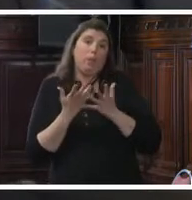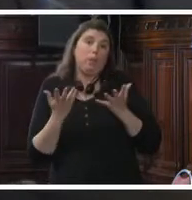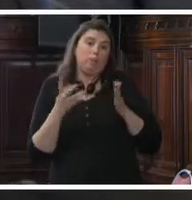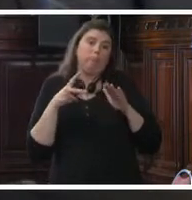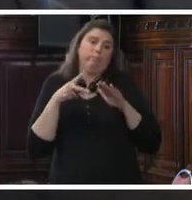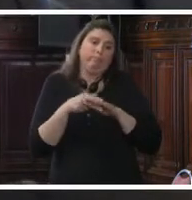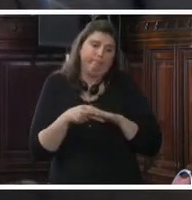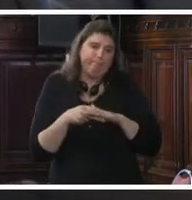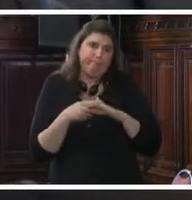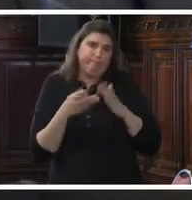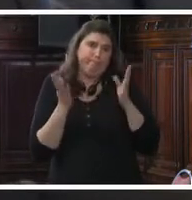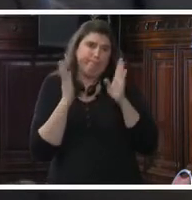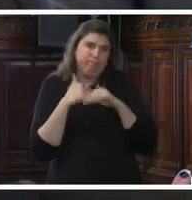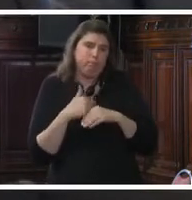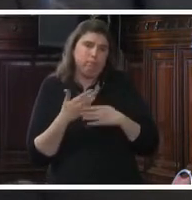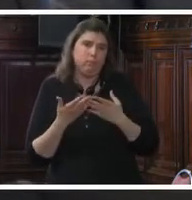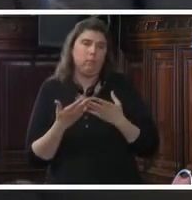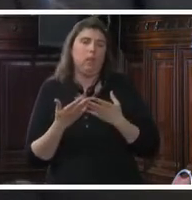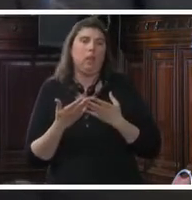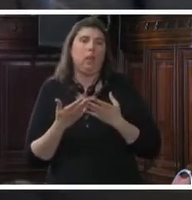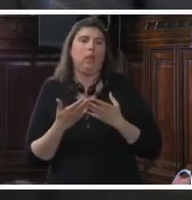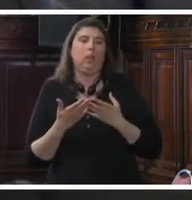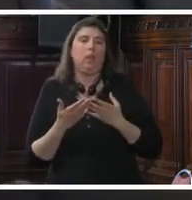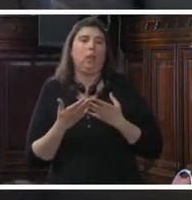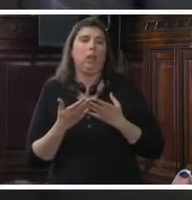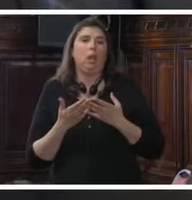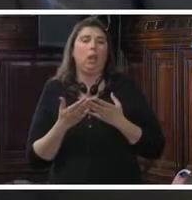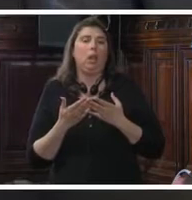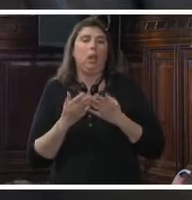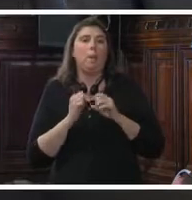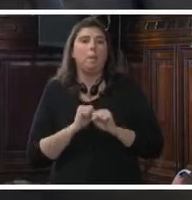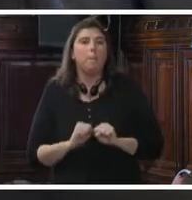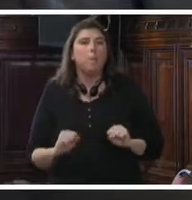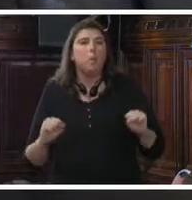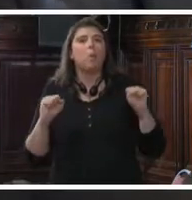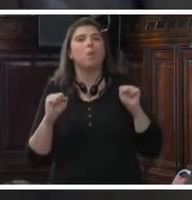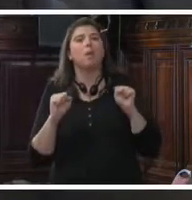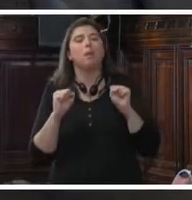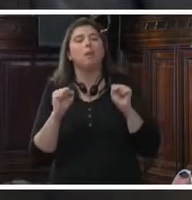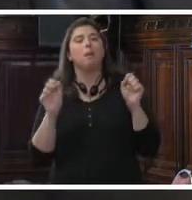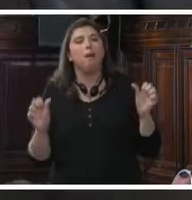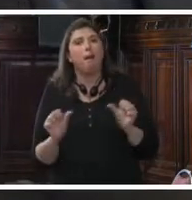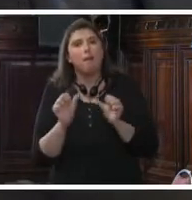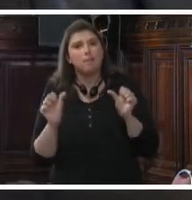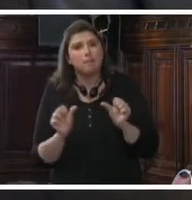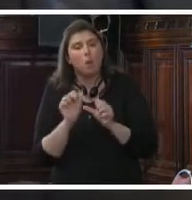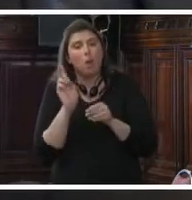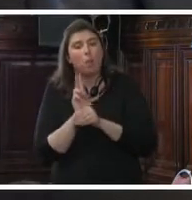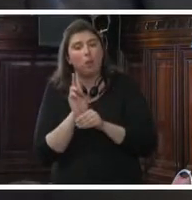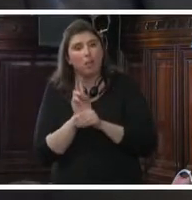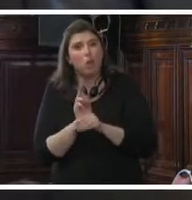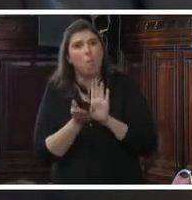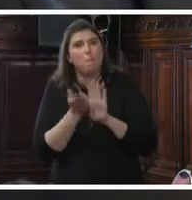realmente a ejercer una protección de mayor